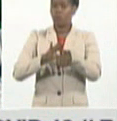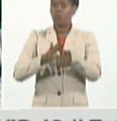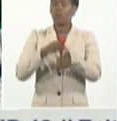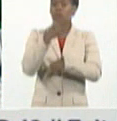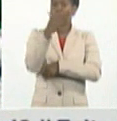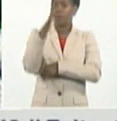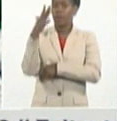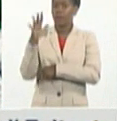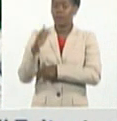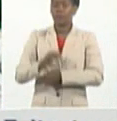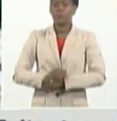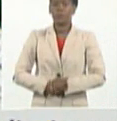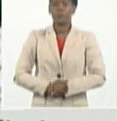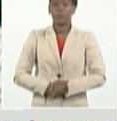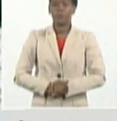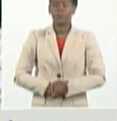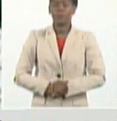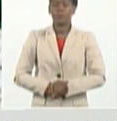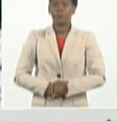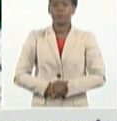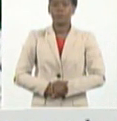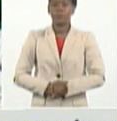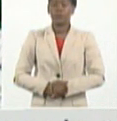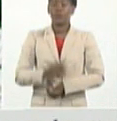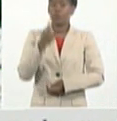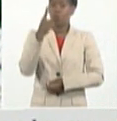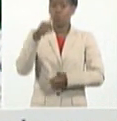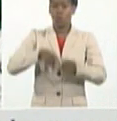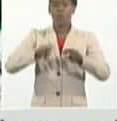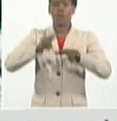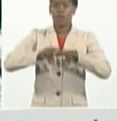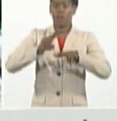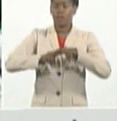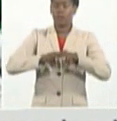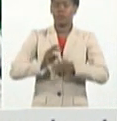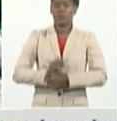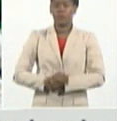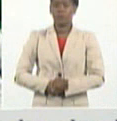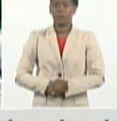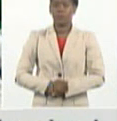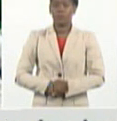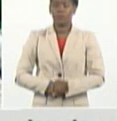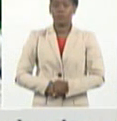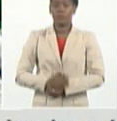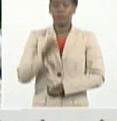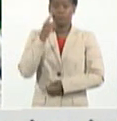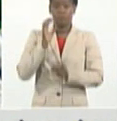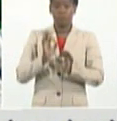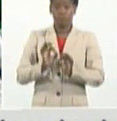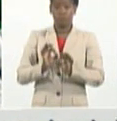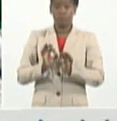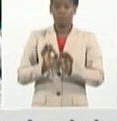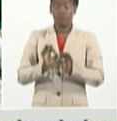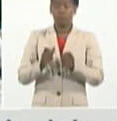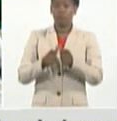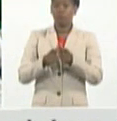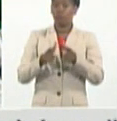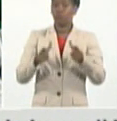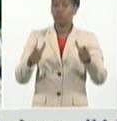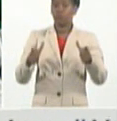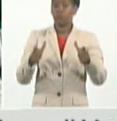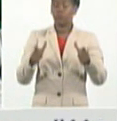autóctona aquí en la provincia de La Habana. Muy elevada cifra de casos autóctonos ayer,